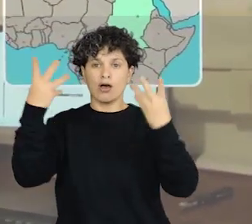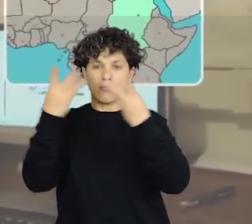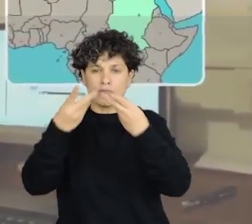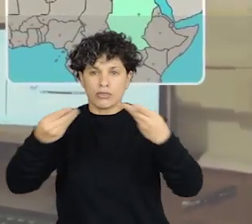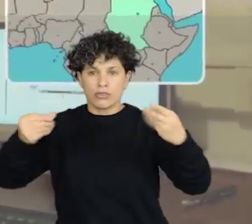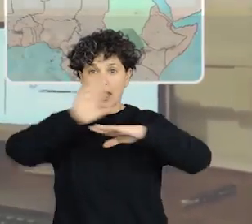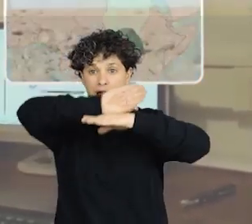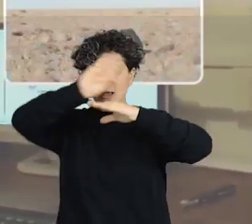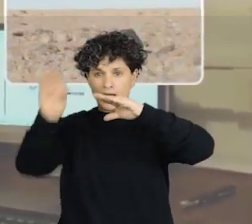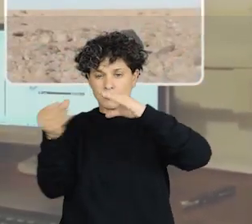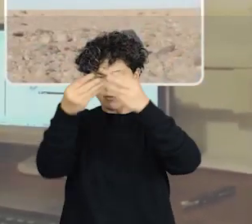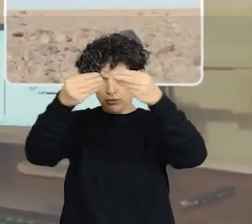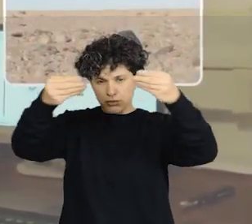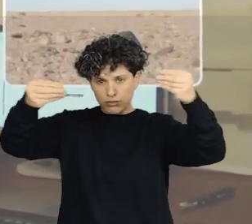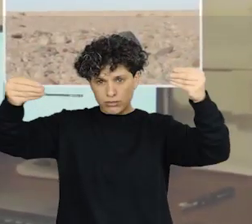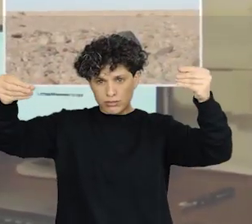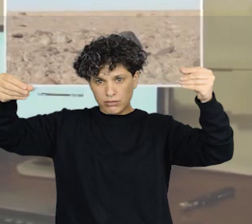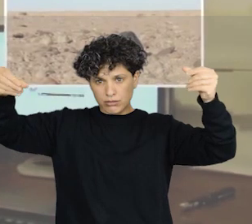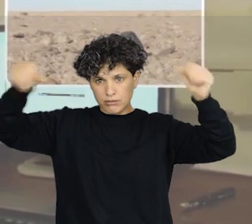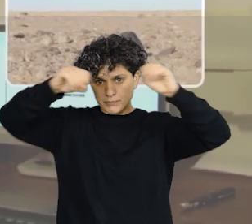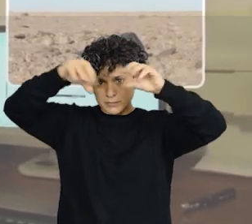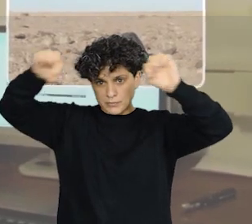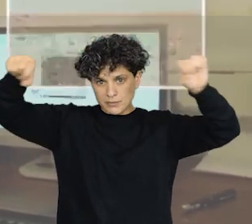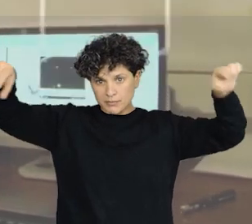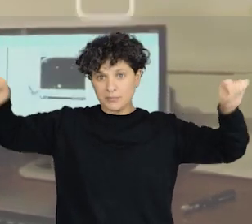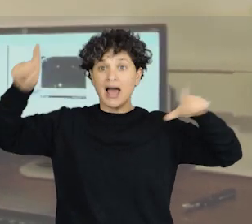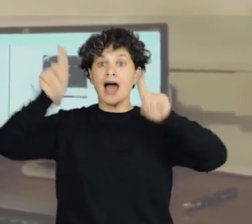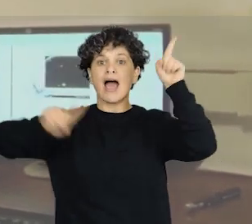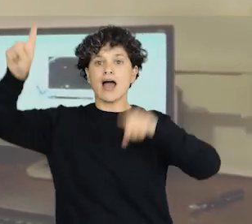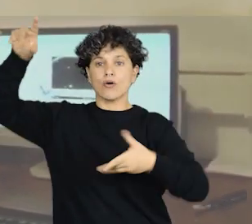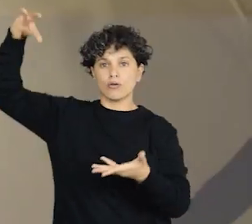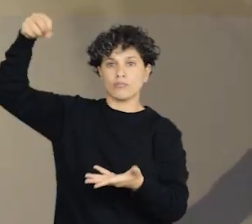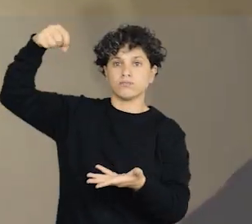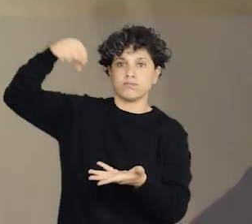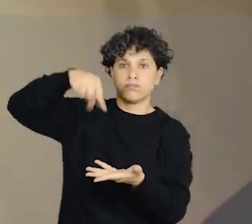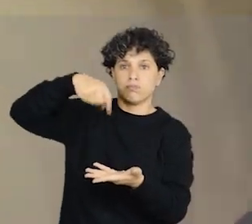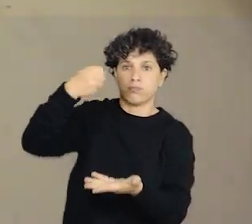algunos fragmentos llegaron a Sudán, donde fueron recogidos meses después.